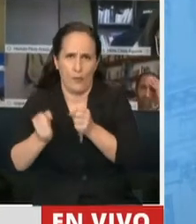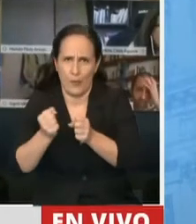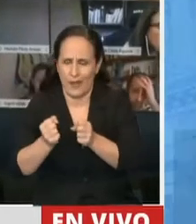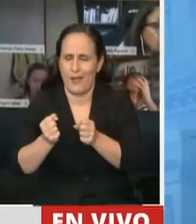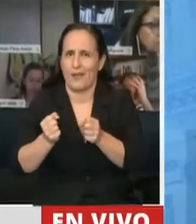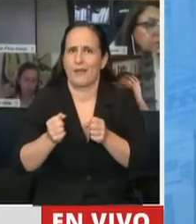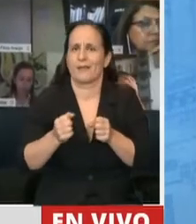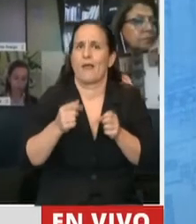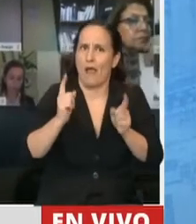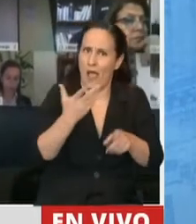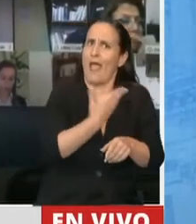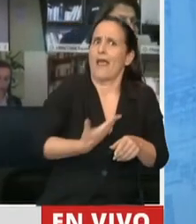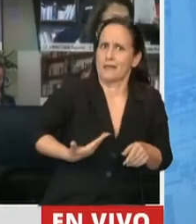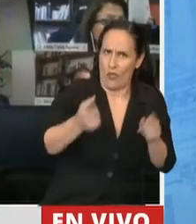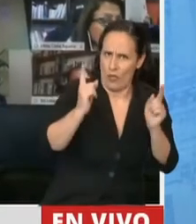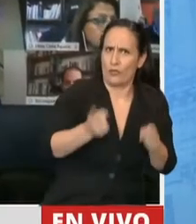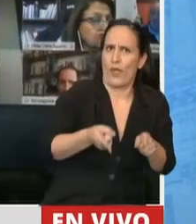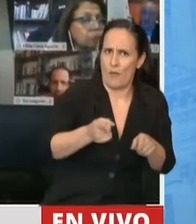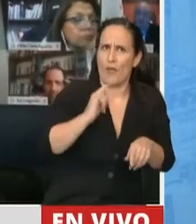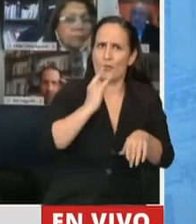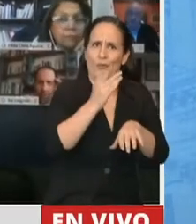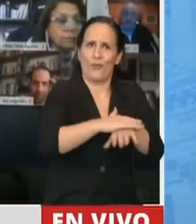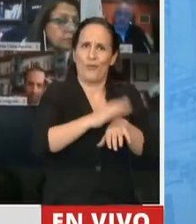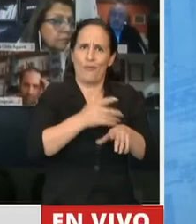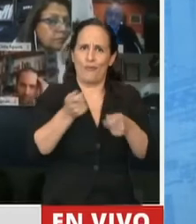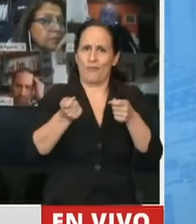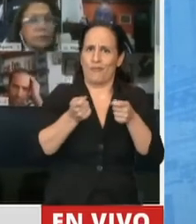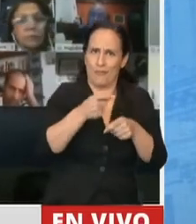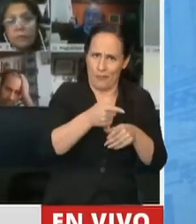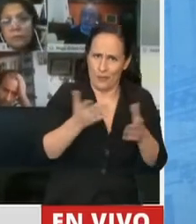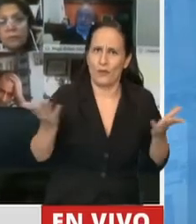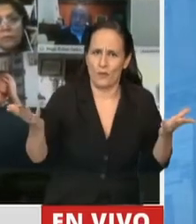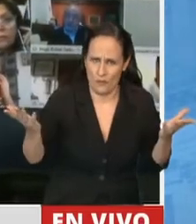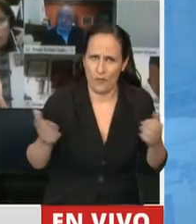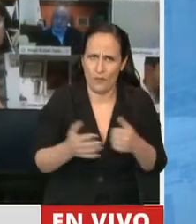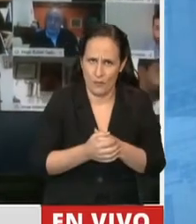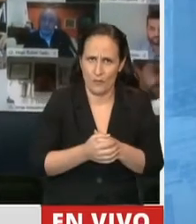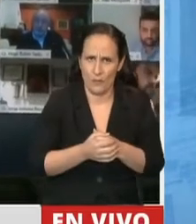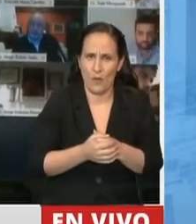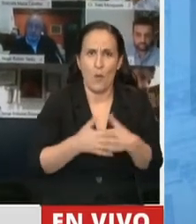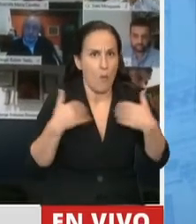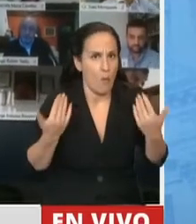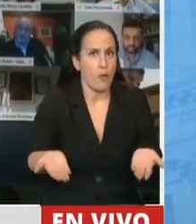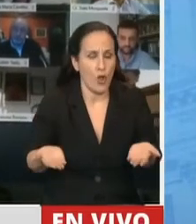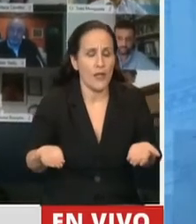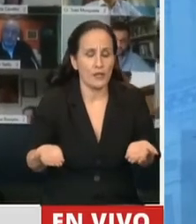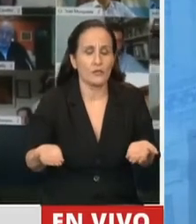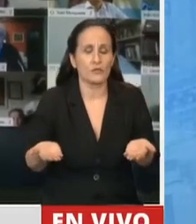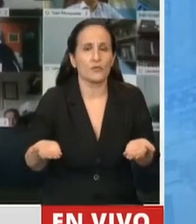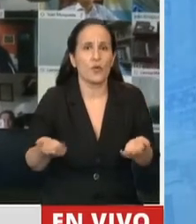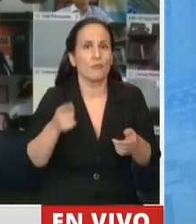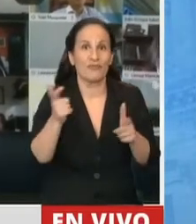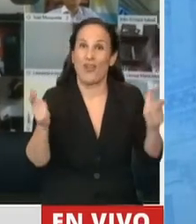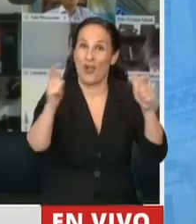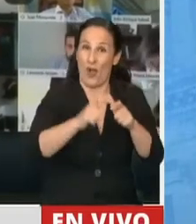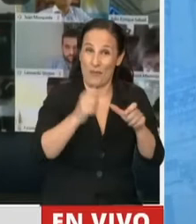y tiene que ver con el Estado también, que es el encargado de regularla. Por eso, por eso es que en